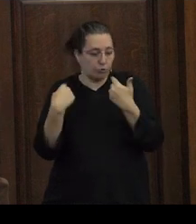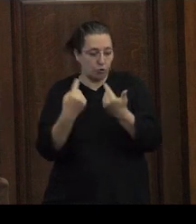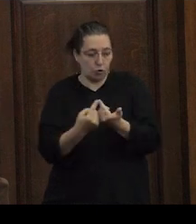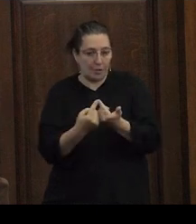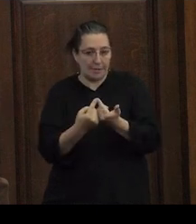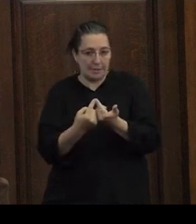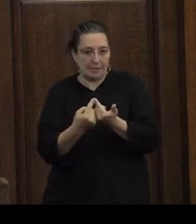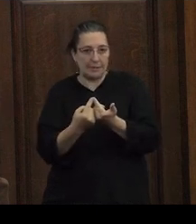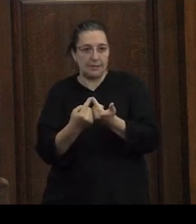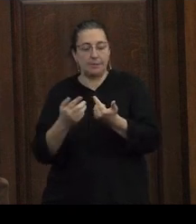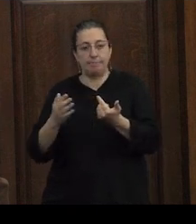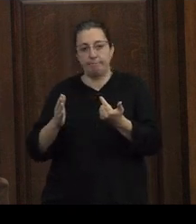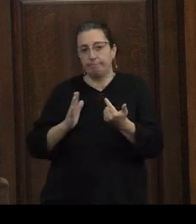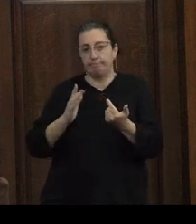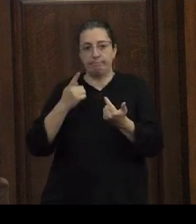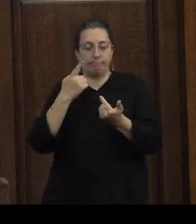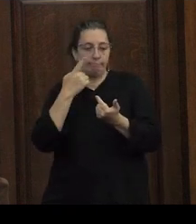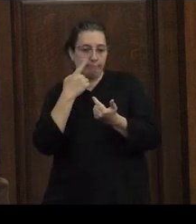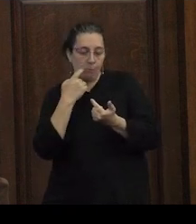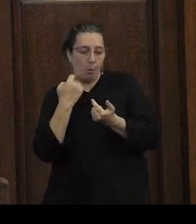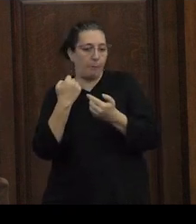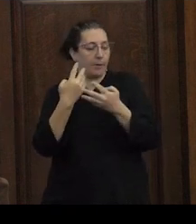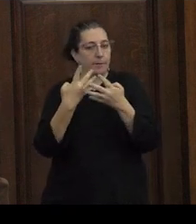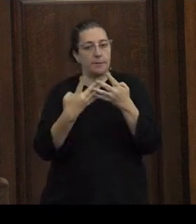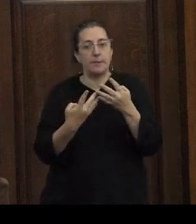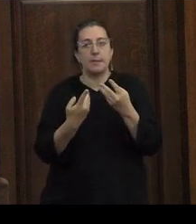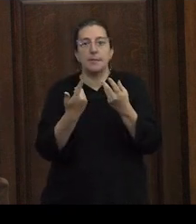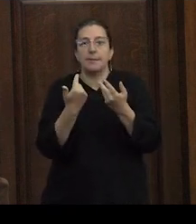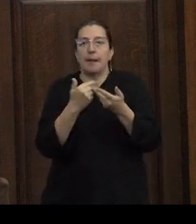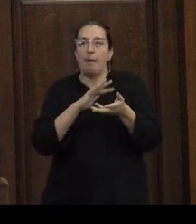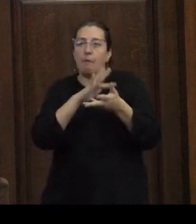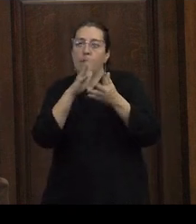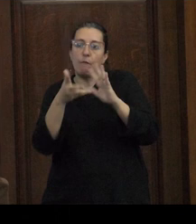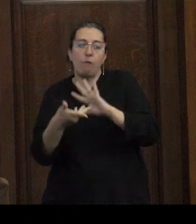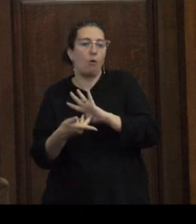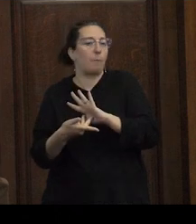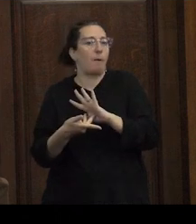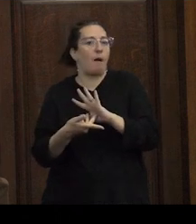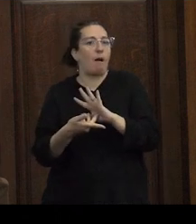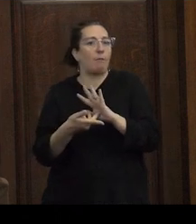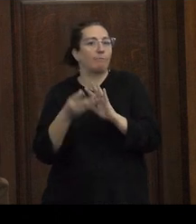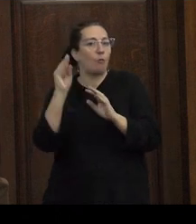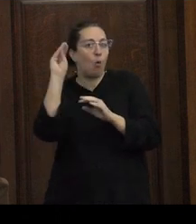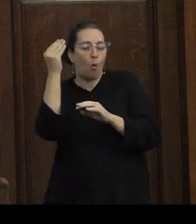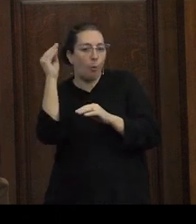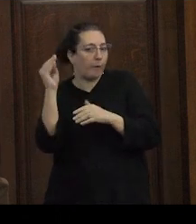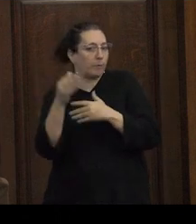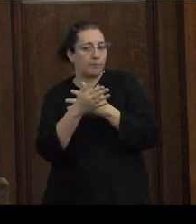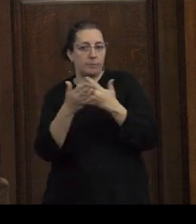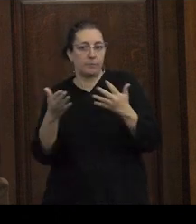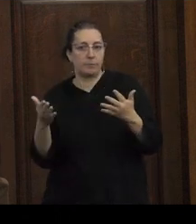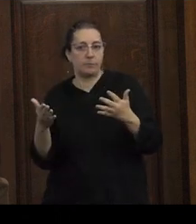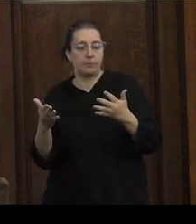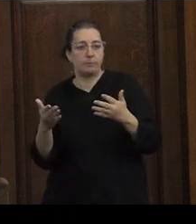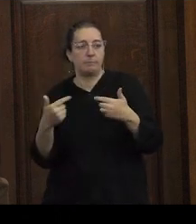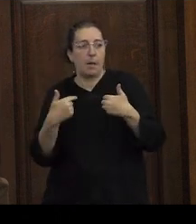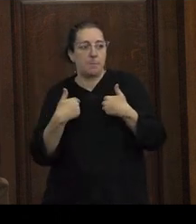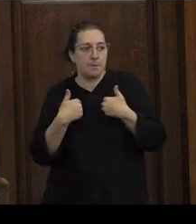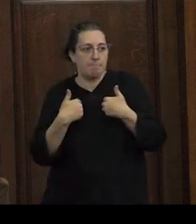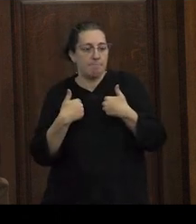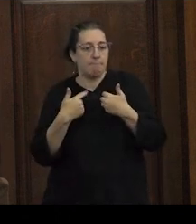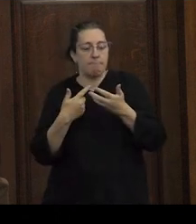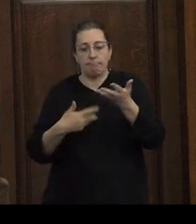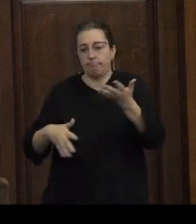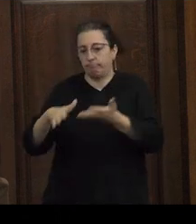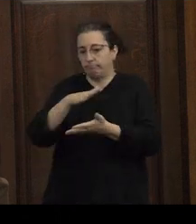nosotras nosotros nosotres la idea normalizada de joven de joven sexo generizado para